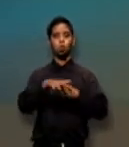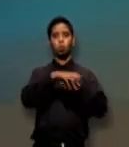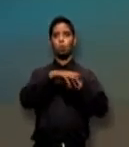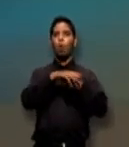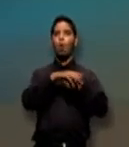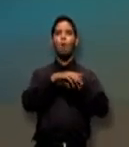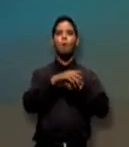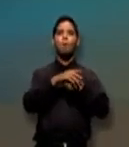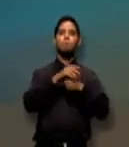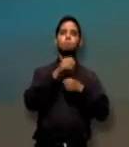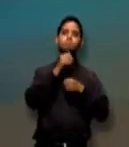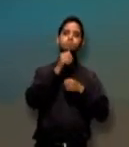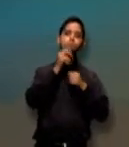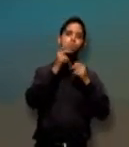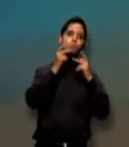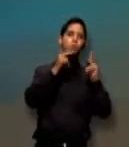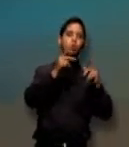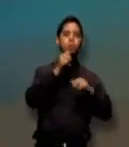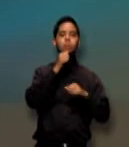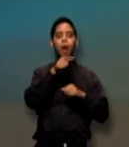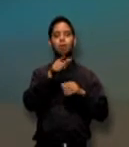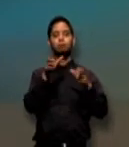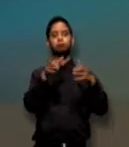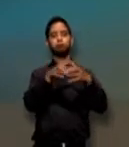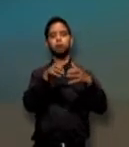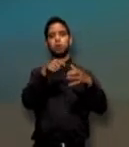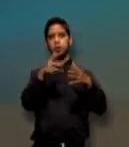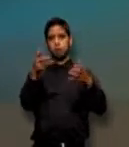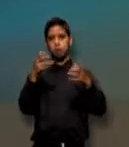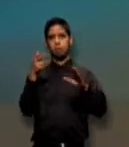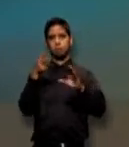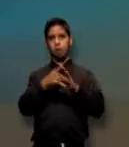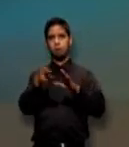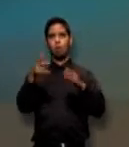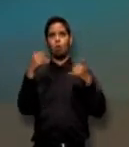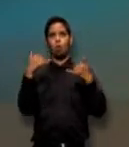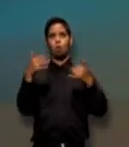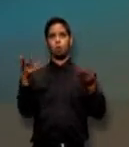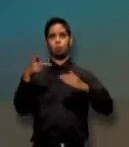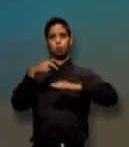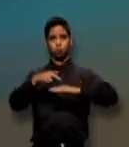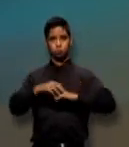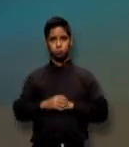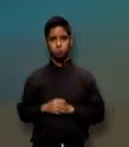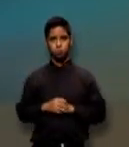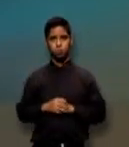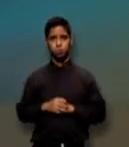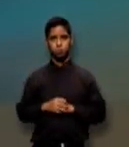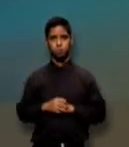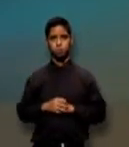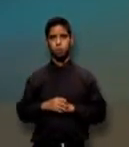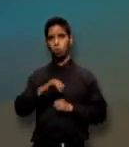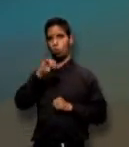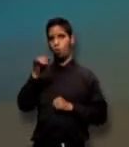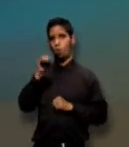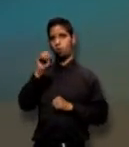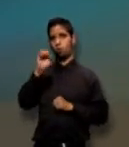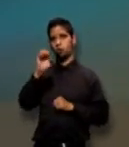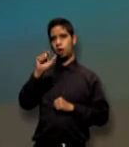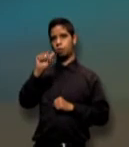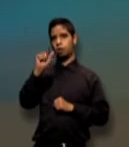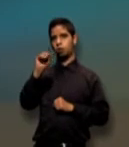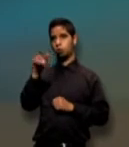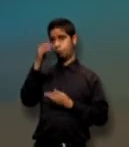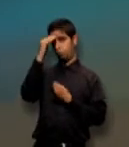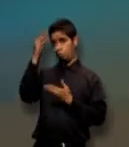se aprestan a participar de la cuarta edición de los Juegos de Puerto Rico. Como nos dice José Alberto Urizarry, el gran evento deportivo